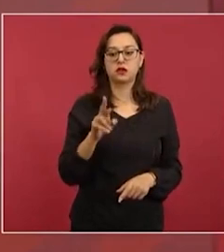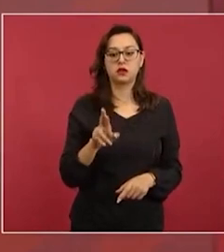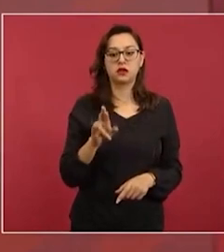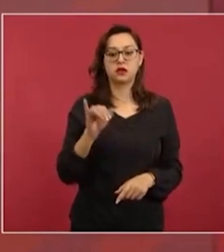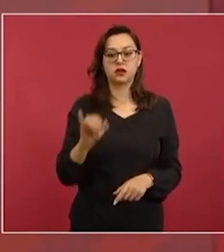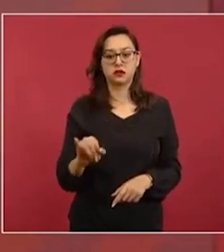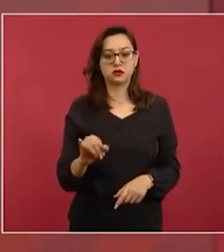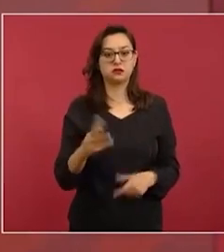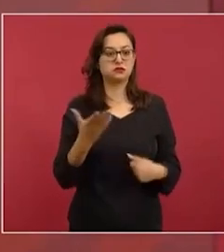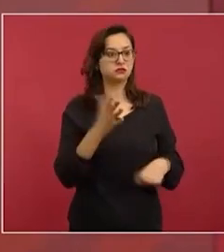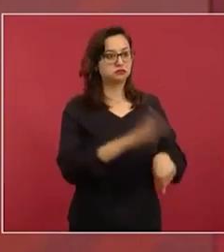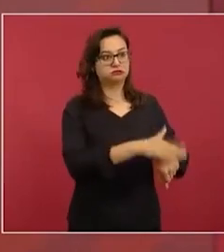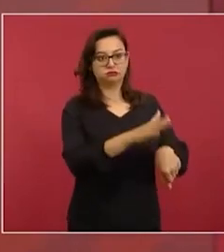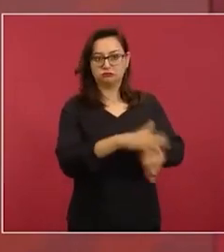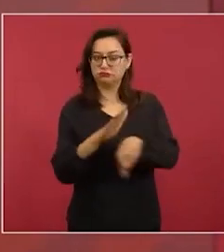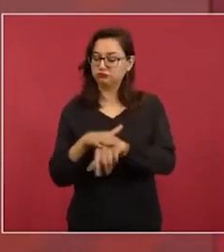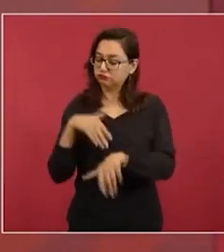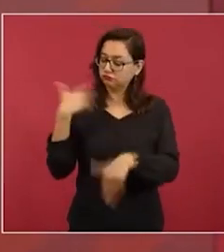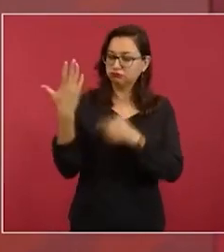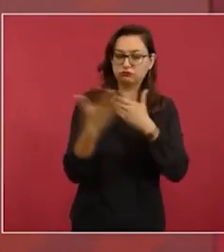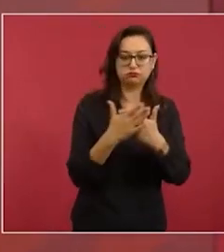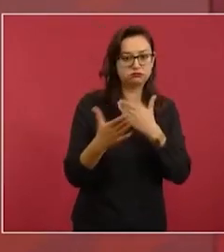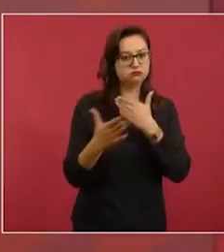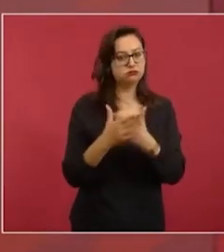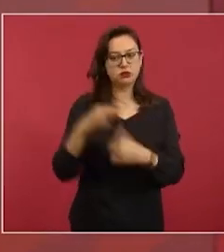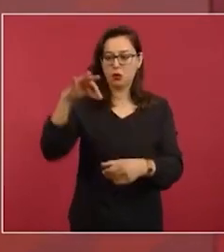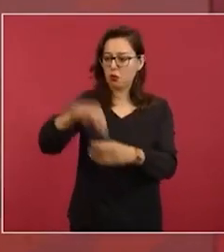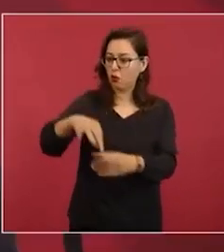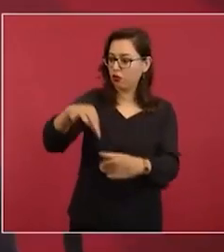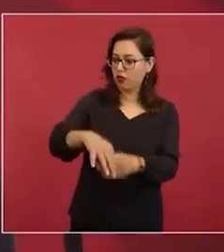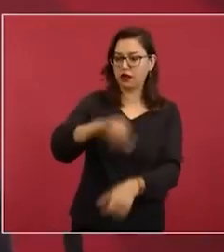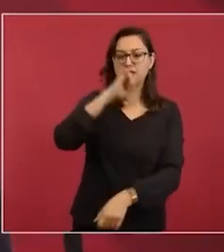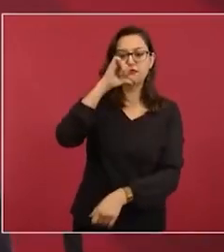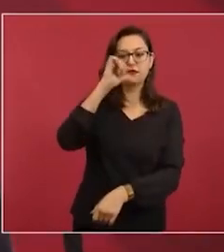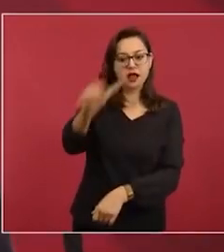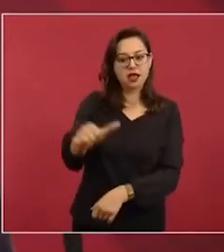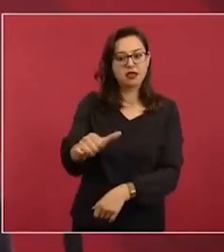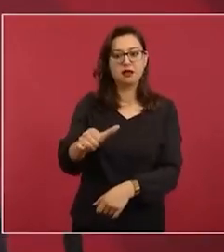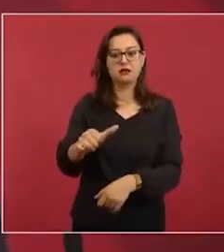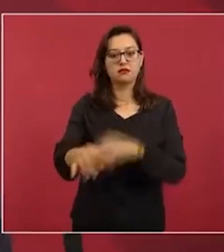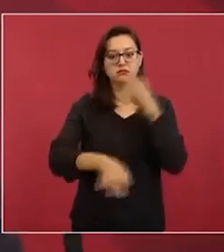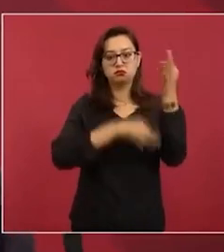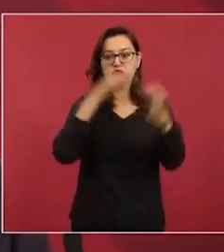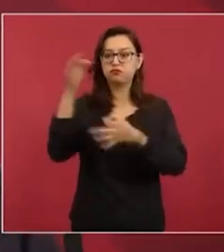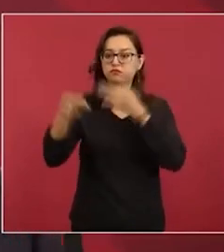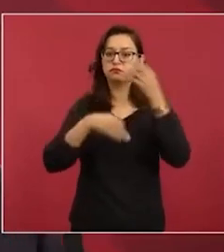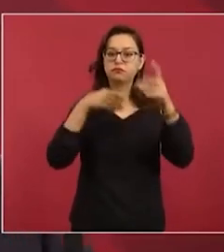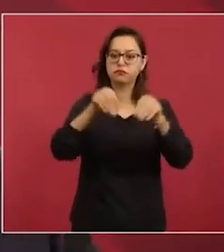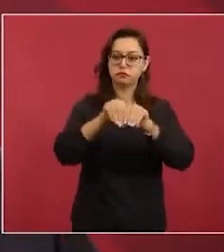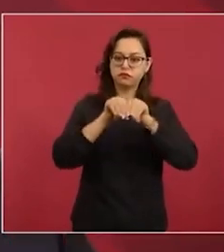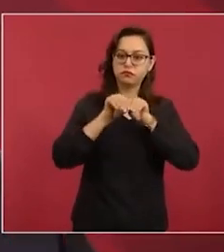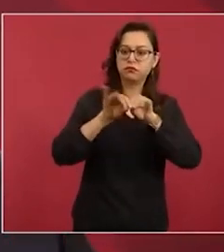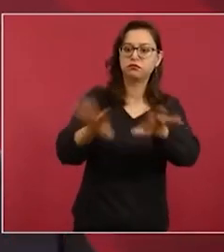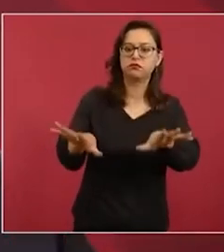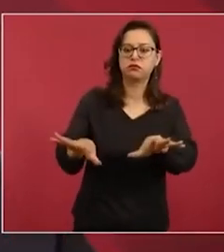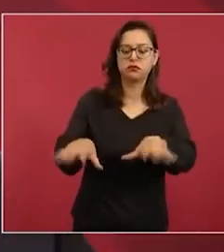llamando a que nadie participara. eso es no solo violatorio